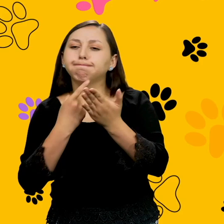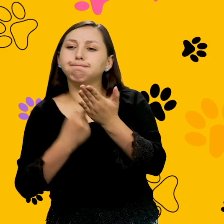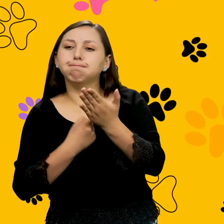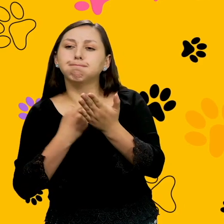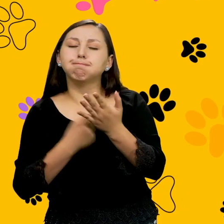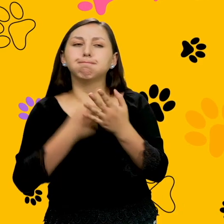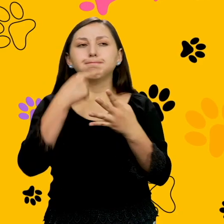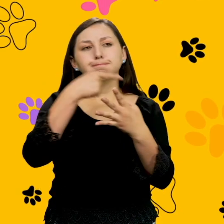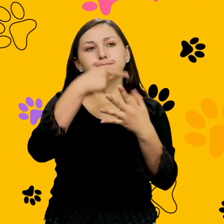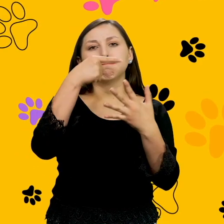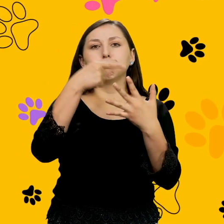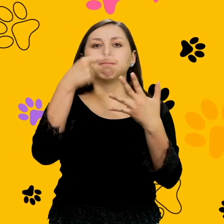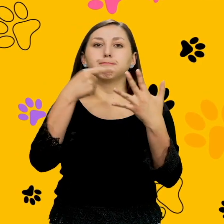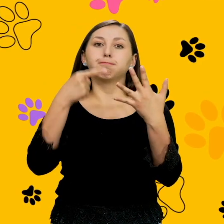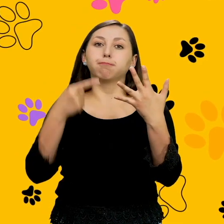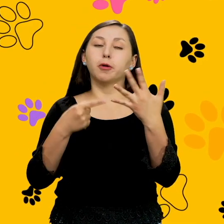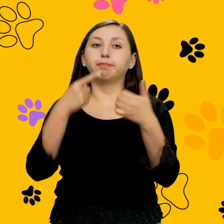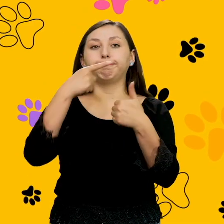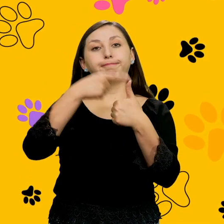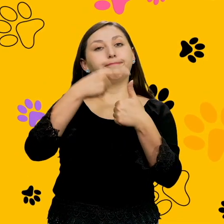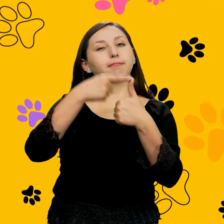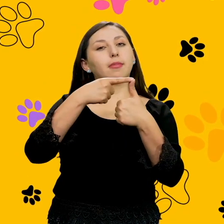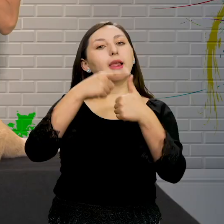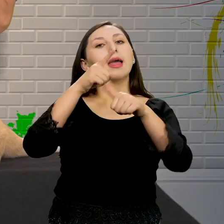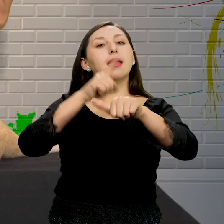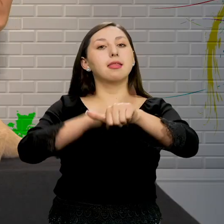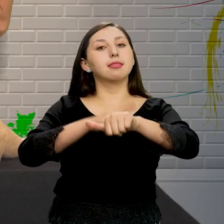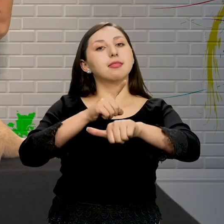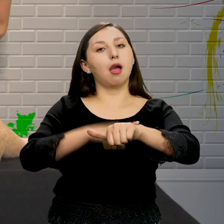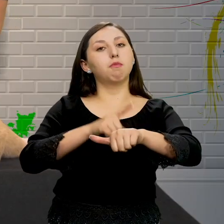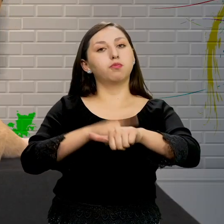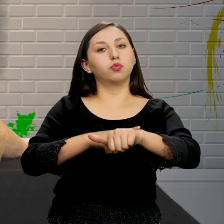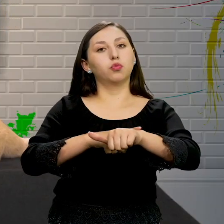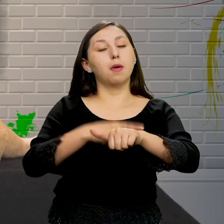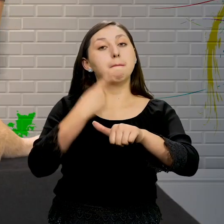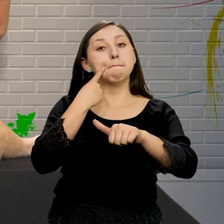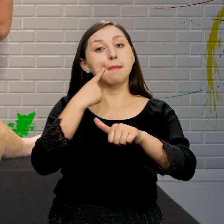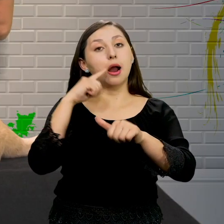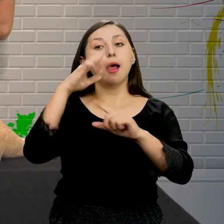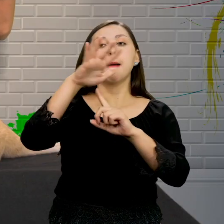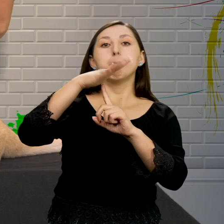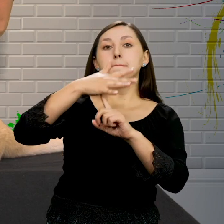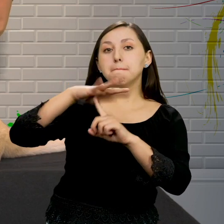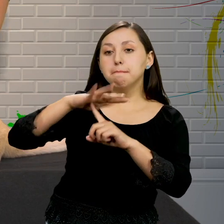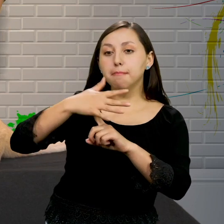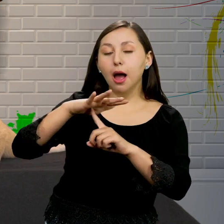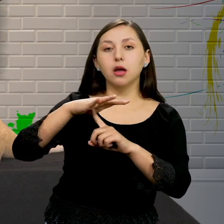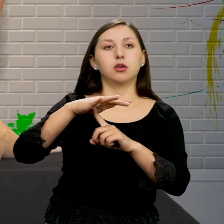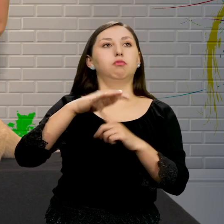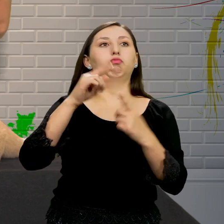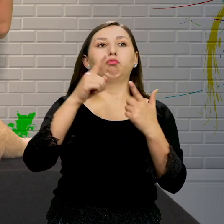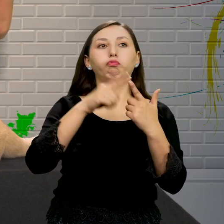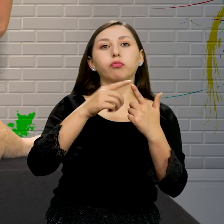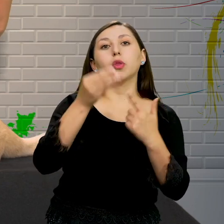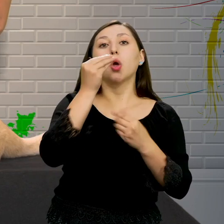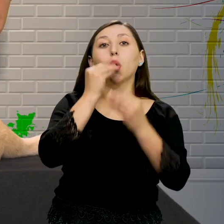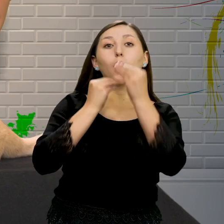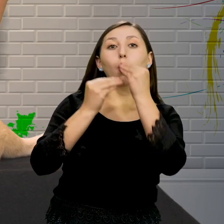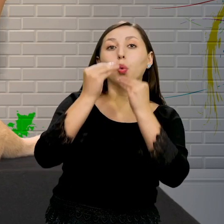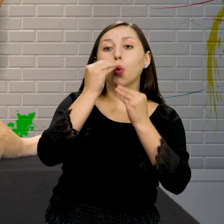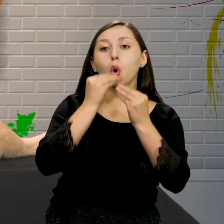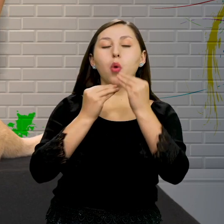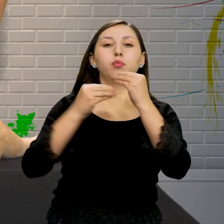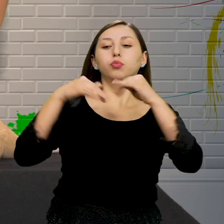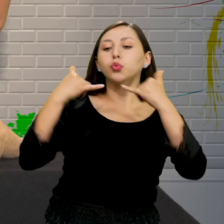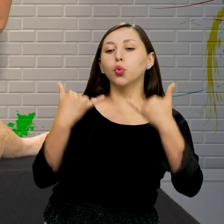Diferentes factores Como por ejemplo El tiempo Tiempo para sacarlo a pasear Tiempo para darle de comer Tiempo para